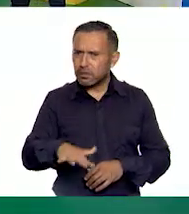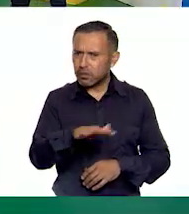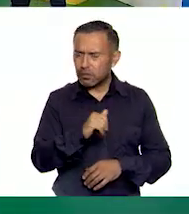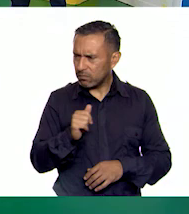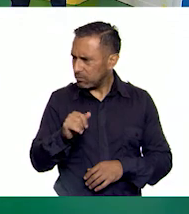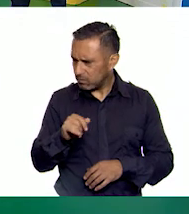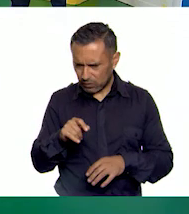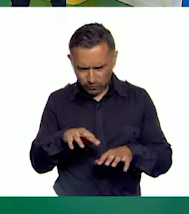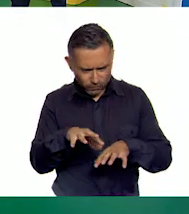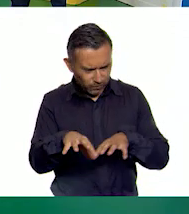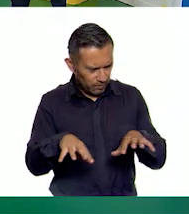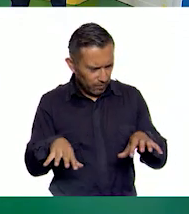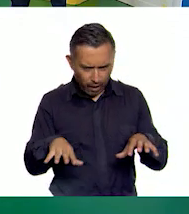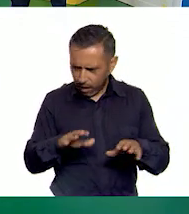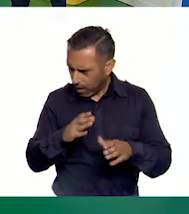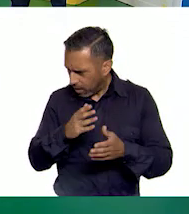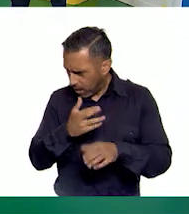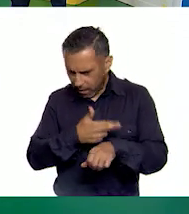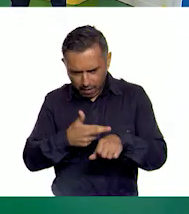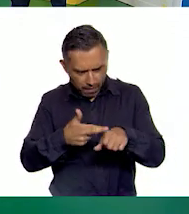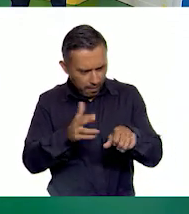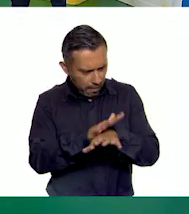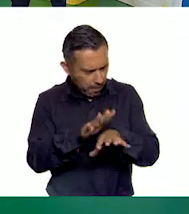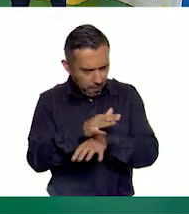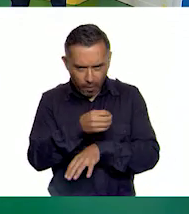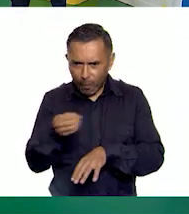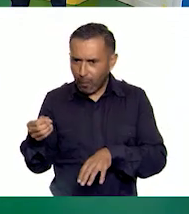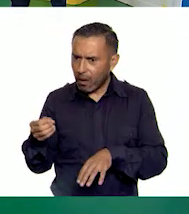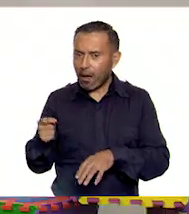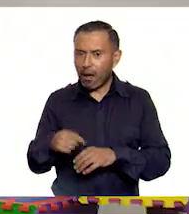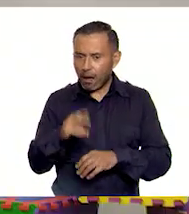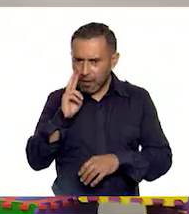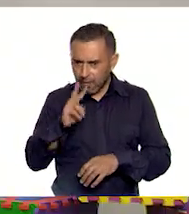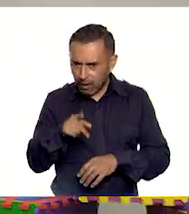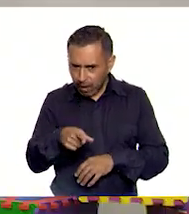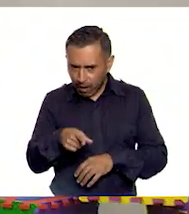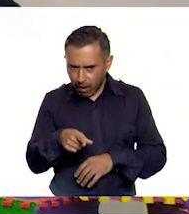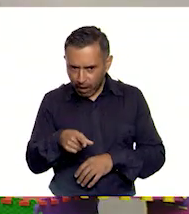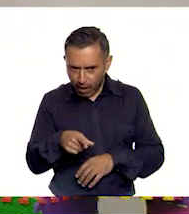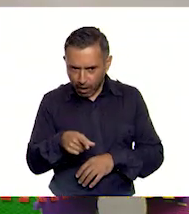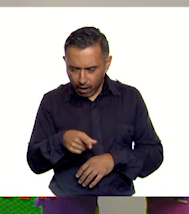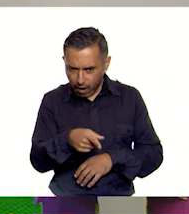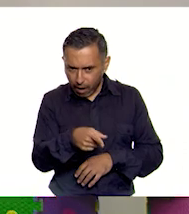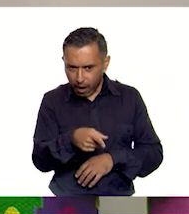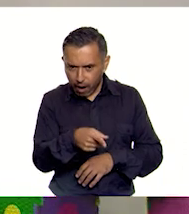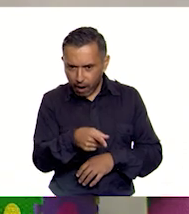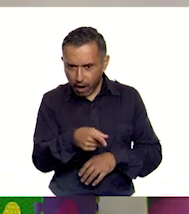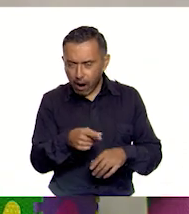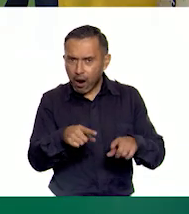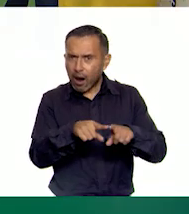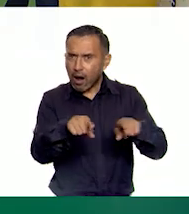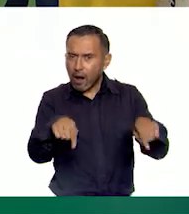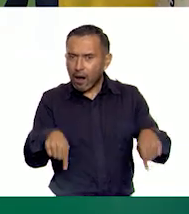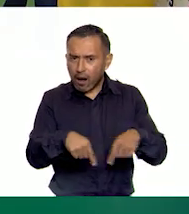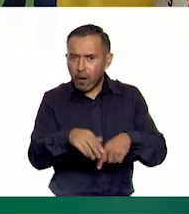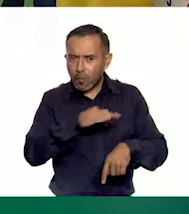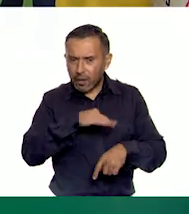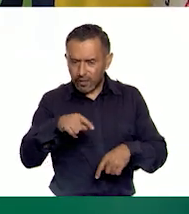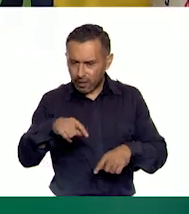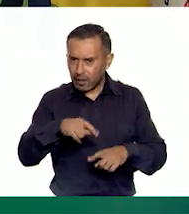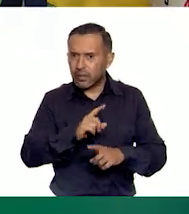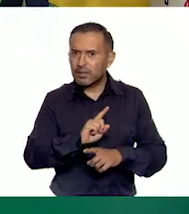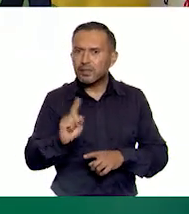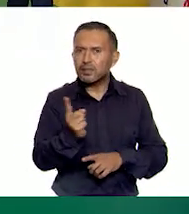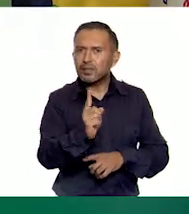lo que estábamos viendo este video, ¿verdad? Y aquí estoy viendo que podemos hacer en esta línea, con estos conitos, hacer zigzag o